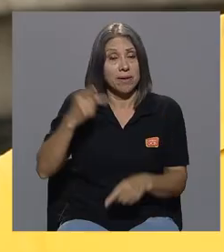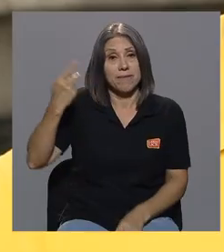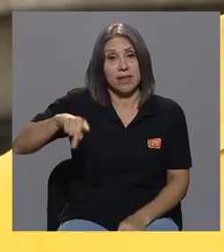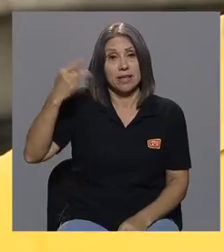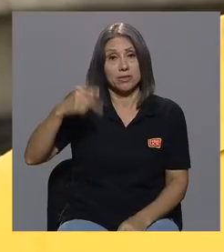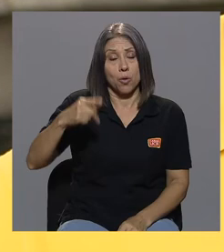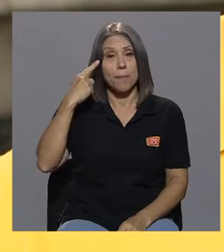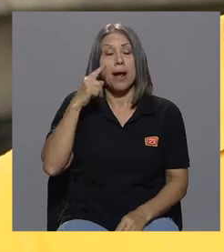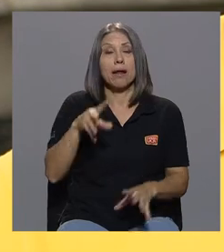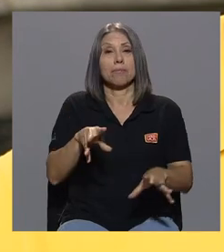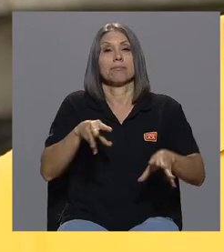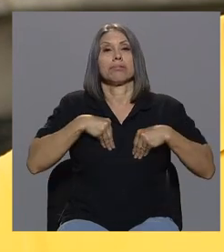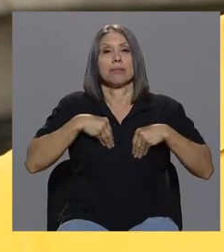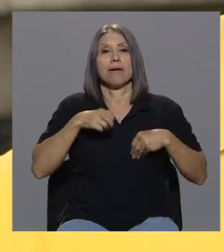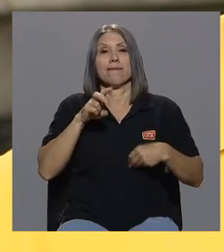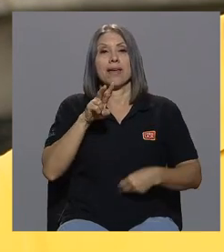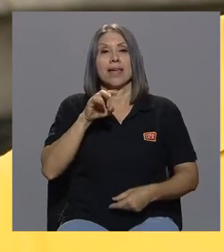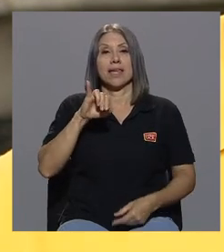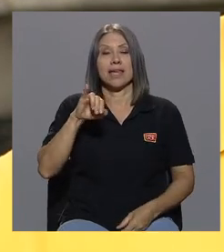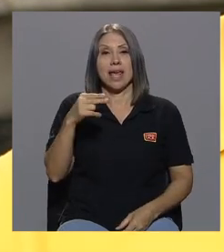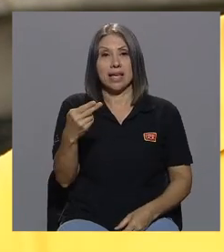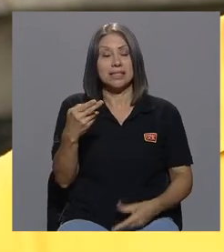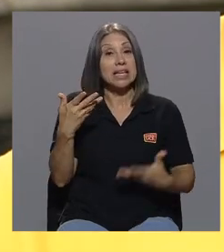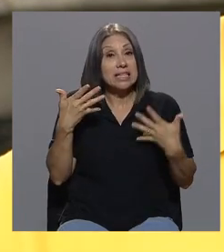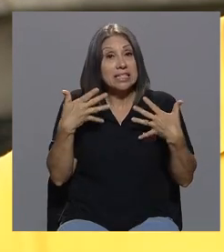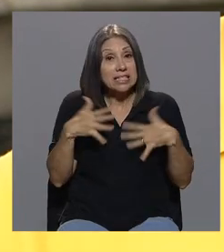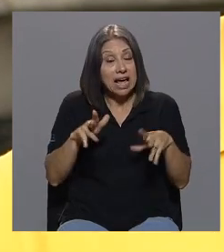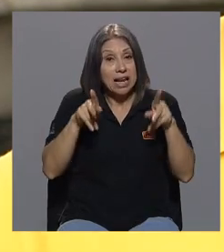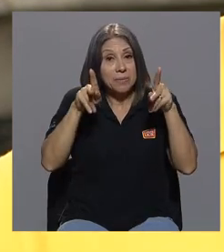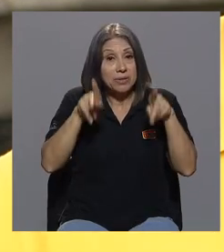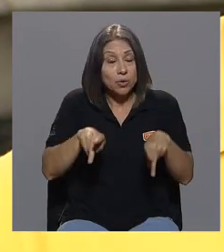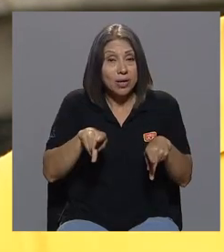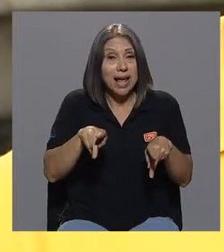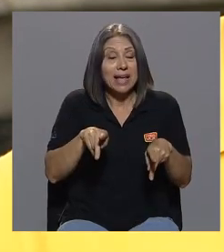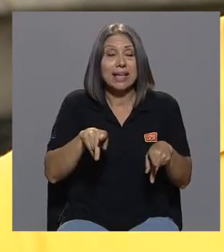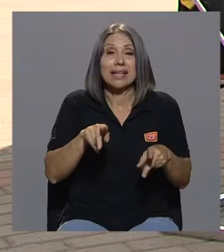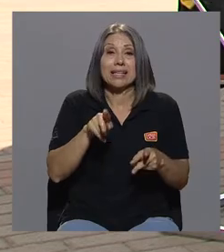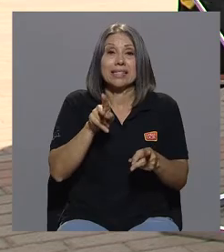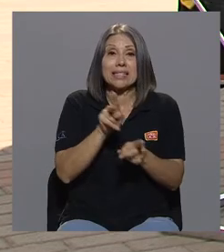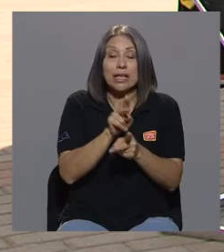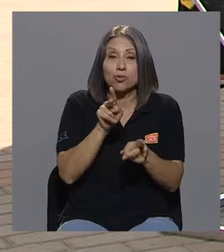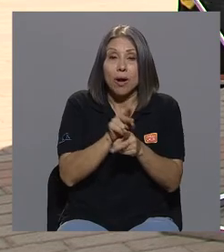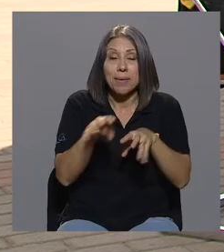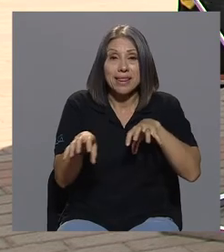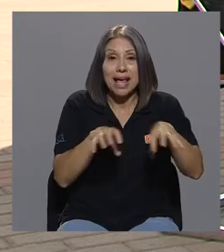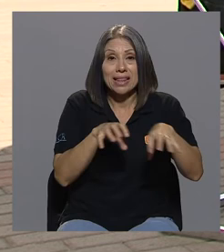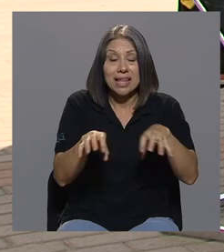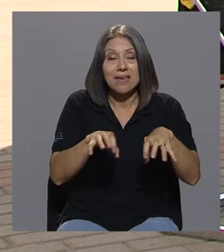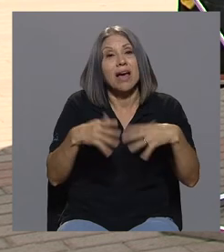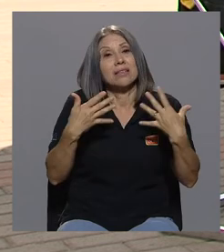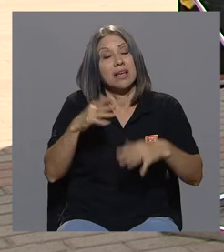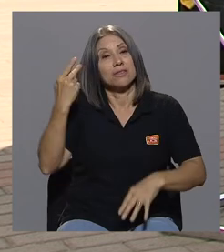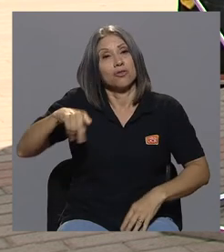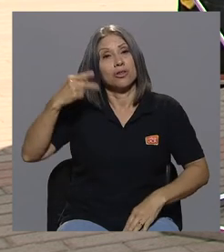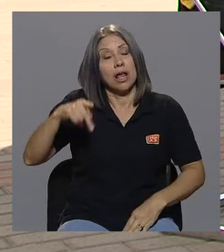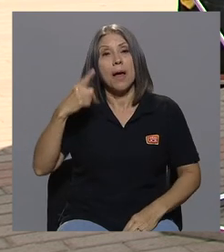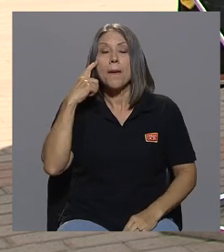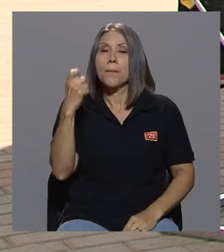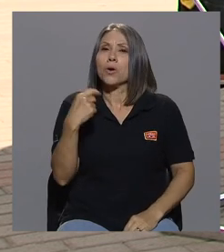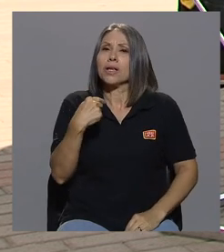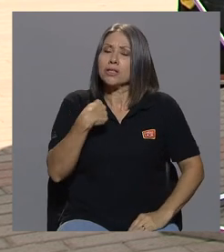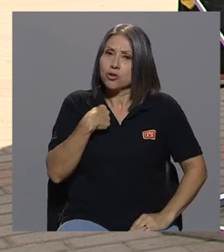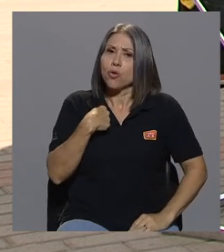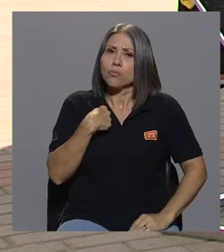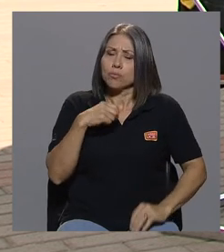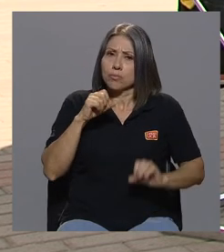ya ser sexualmente activo es una condición que te pone en riesgo porque yo puedo estar seguro de mi sexualidad pero la